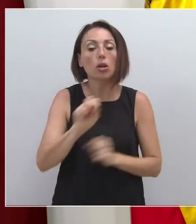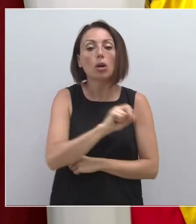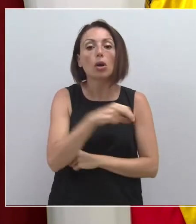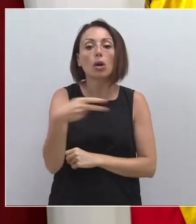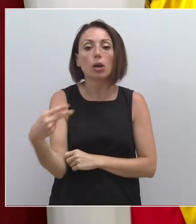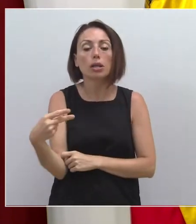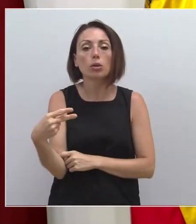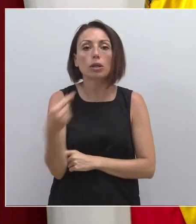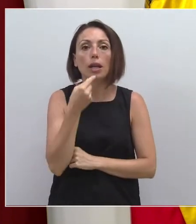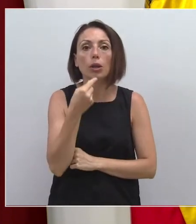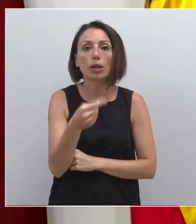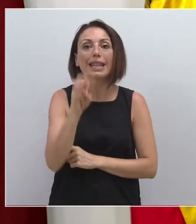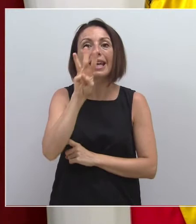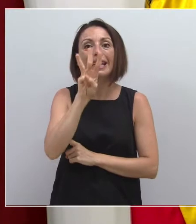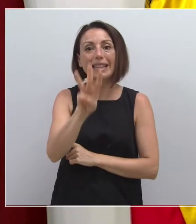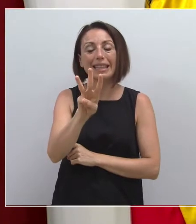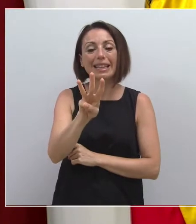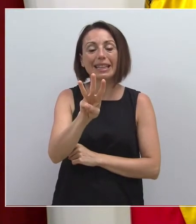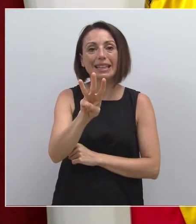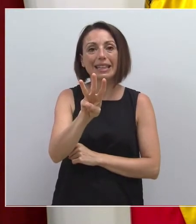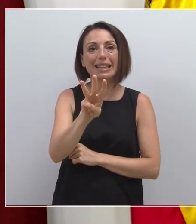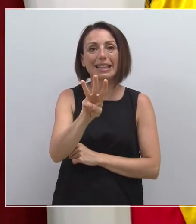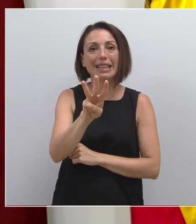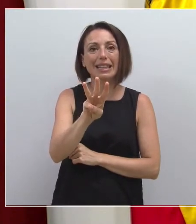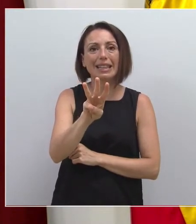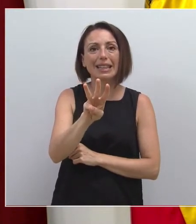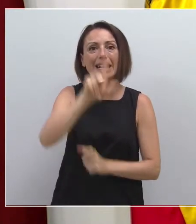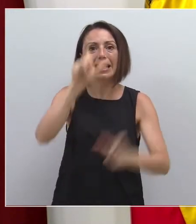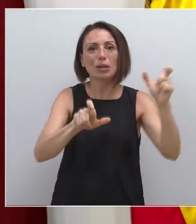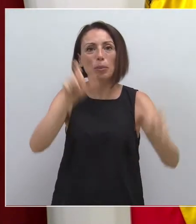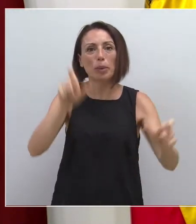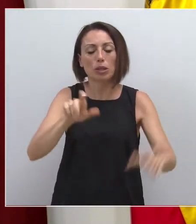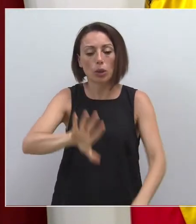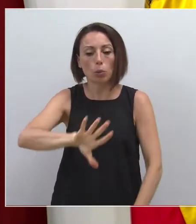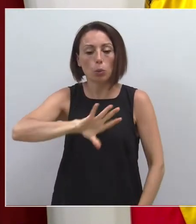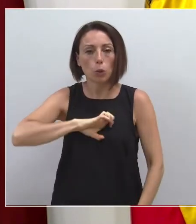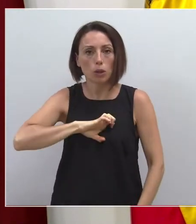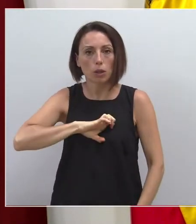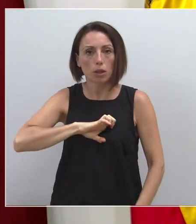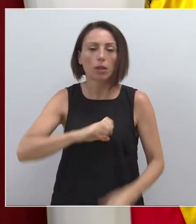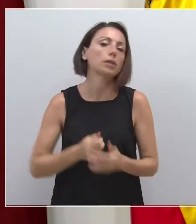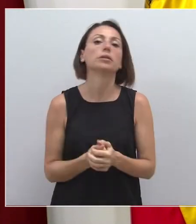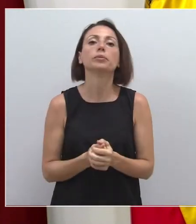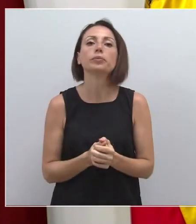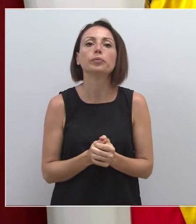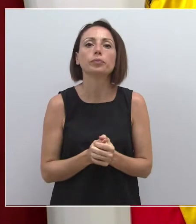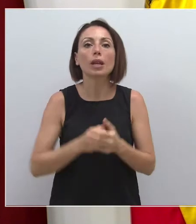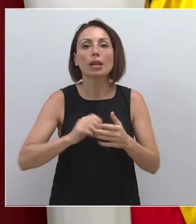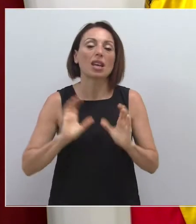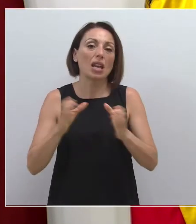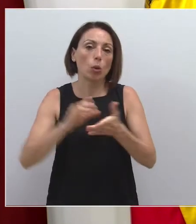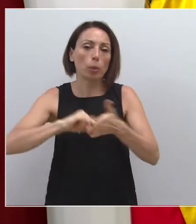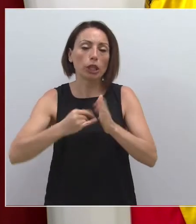ha determinado tres casos dentro de la plantilla y cuerpo técnico.